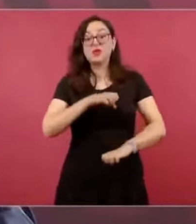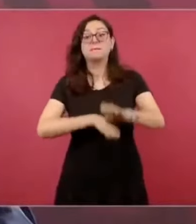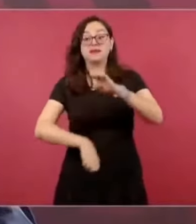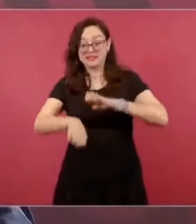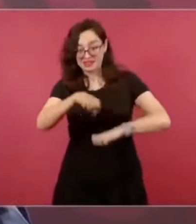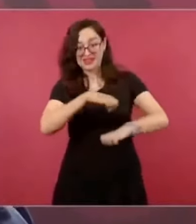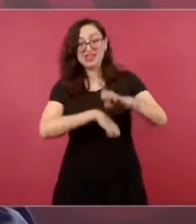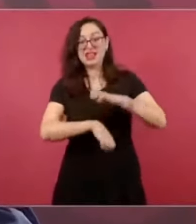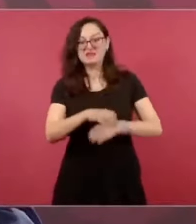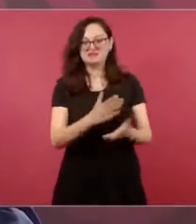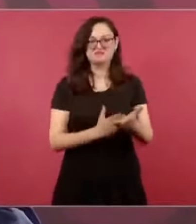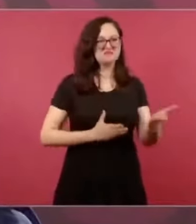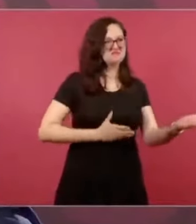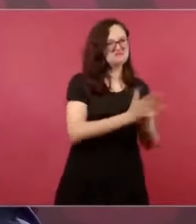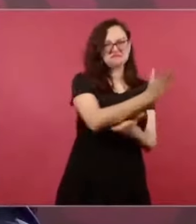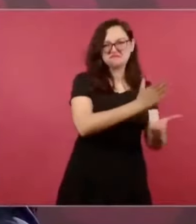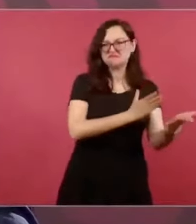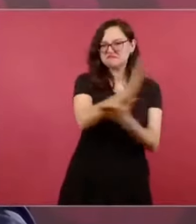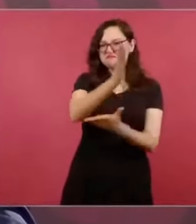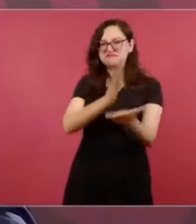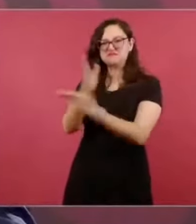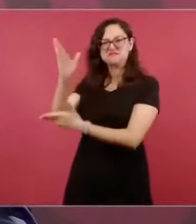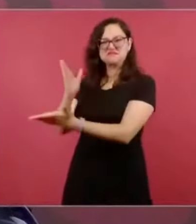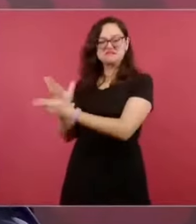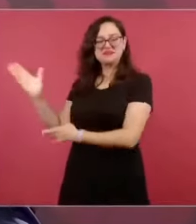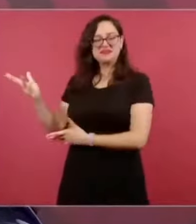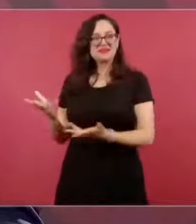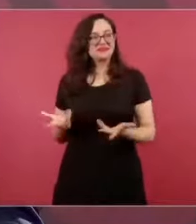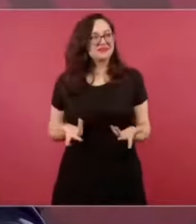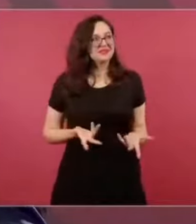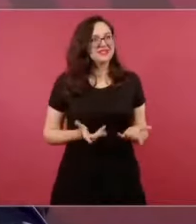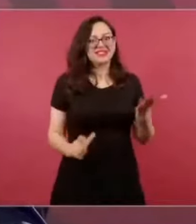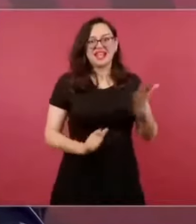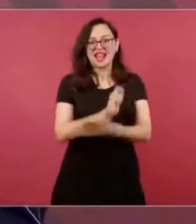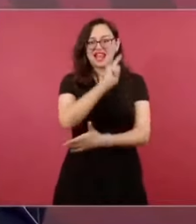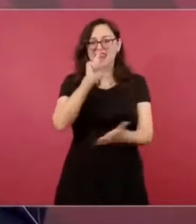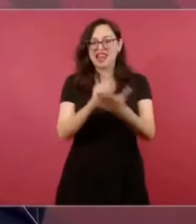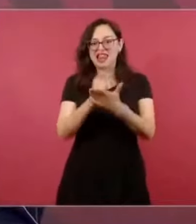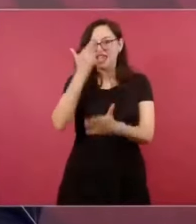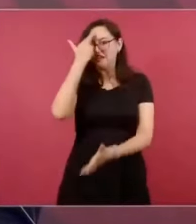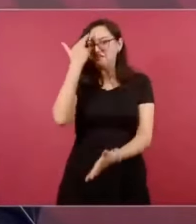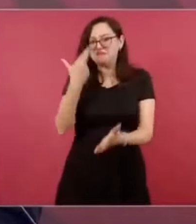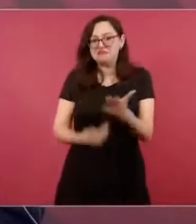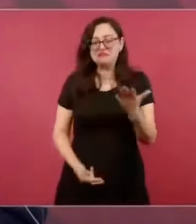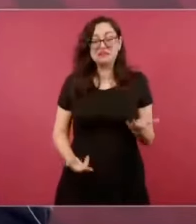El papá de Claudio X. González, Claudio X. González,